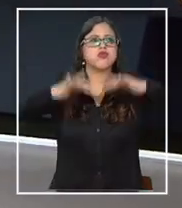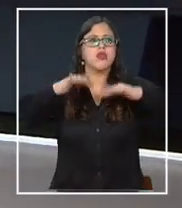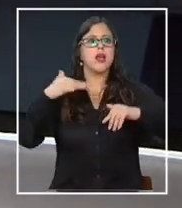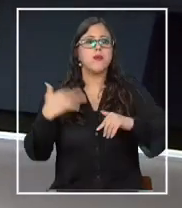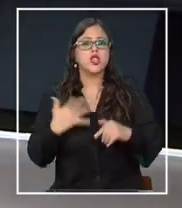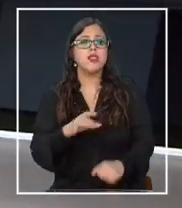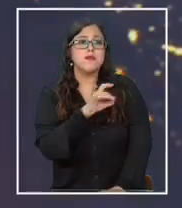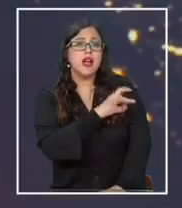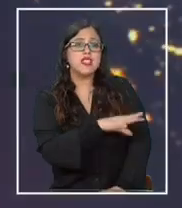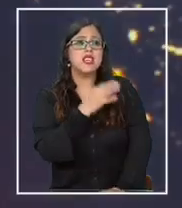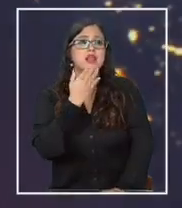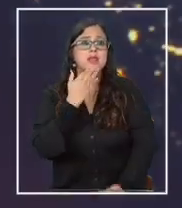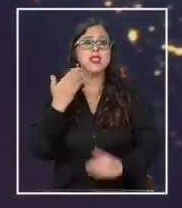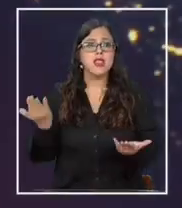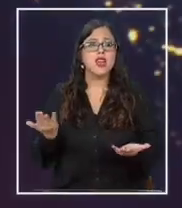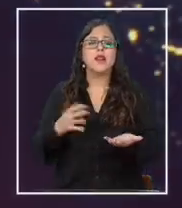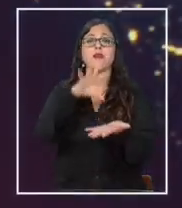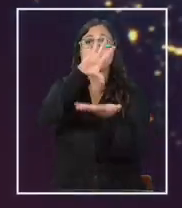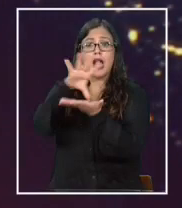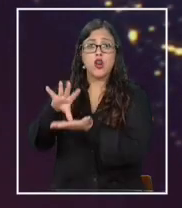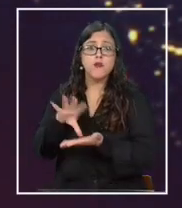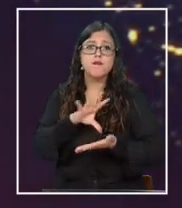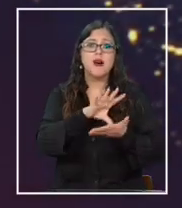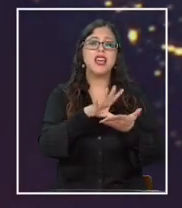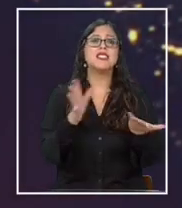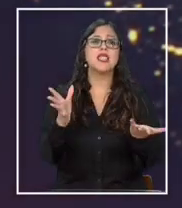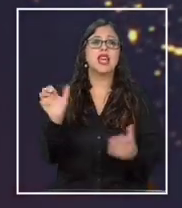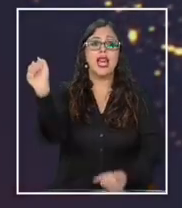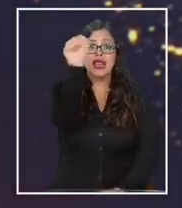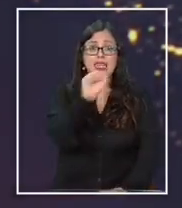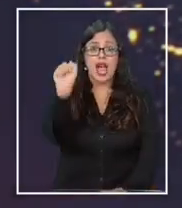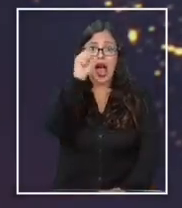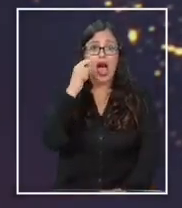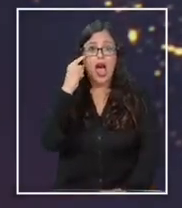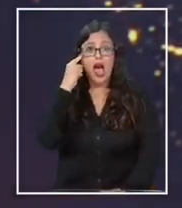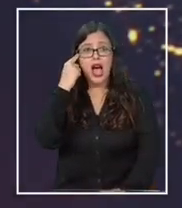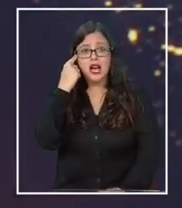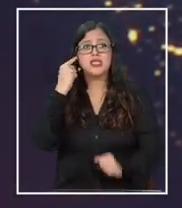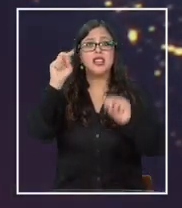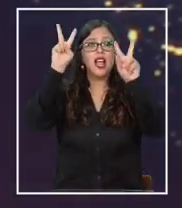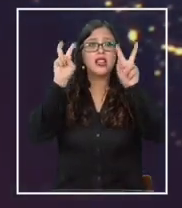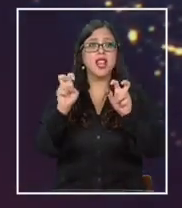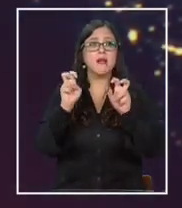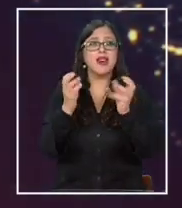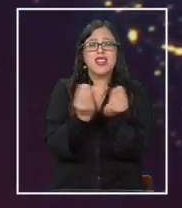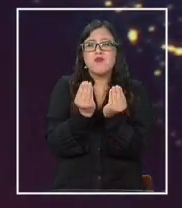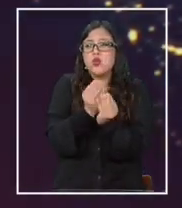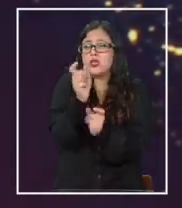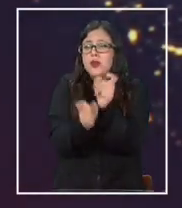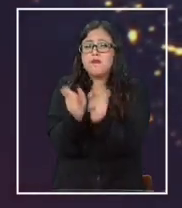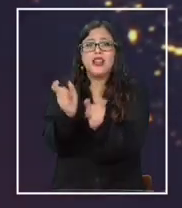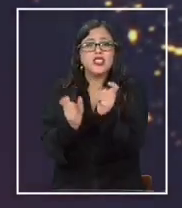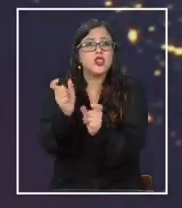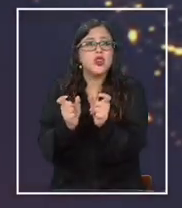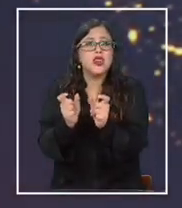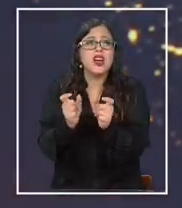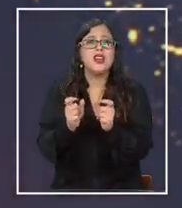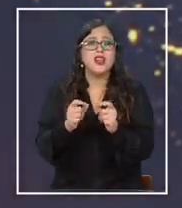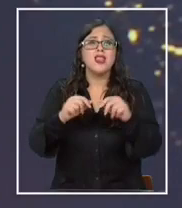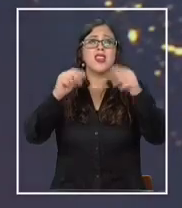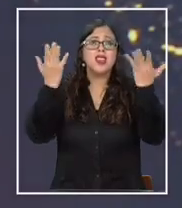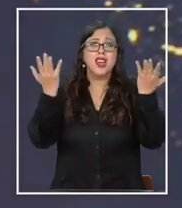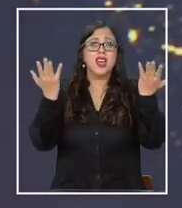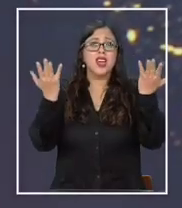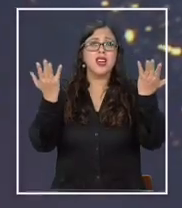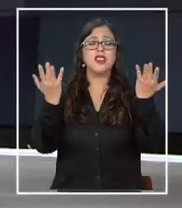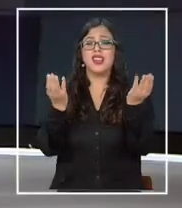particularmente para Chile, sino que son gran parte de los países del Asia, por ejemplo, donde los niveles de exposición de población son gigantescos y las inundaciones tienen